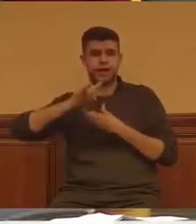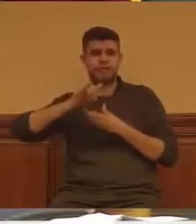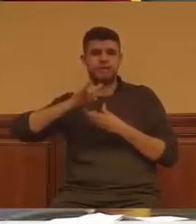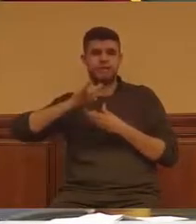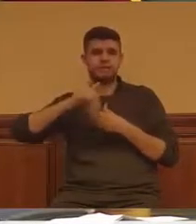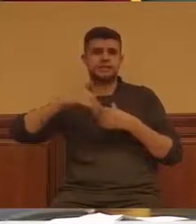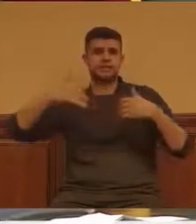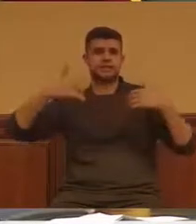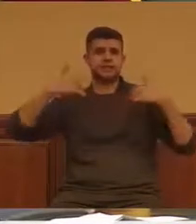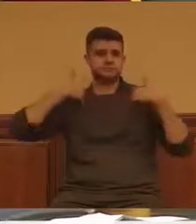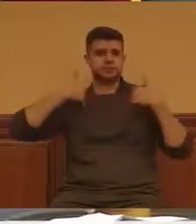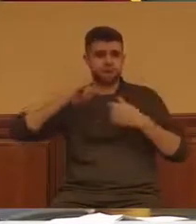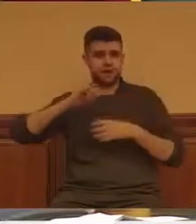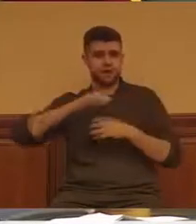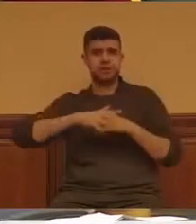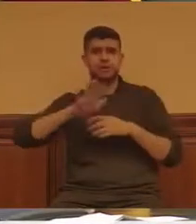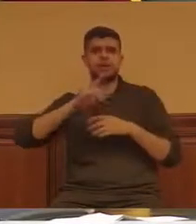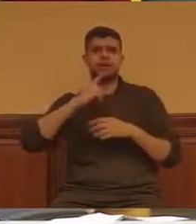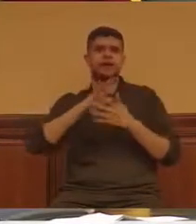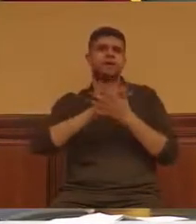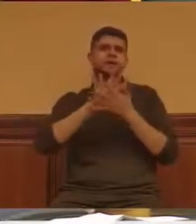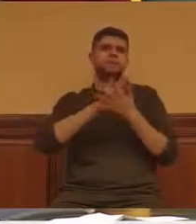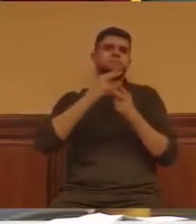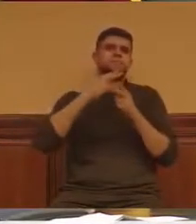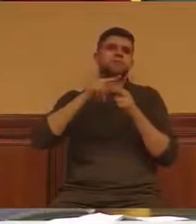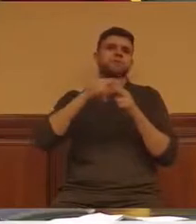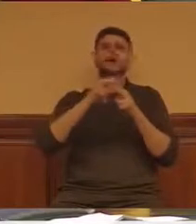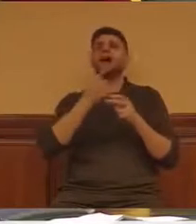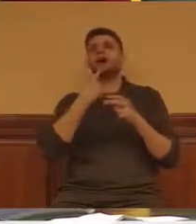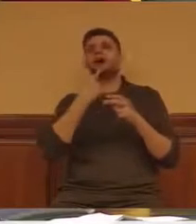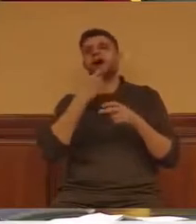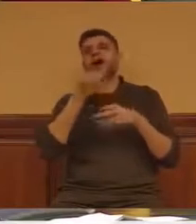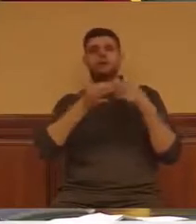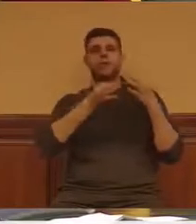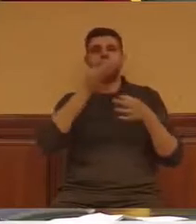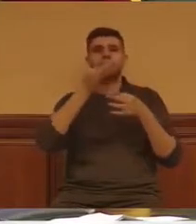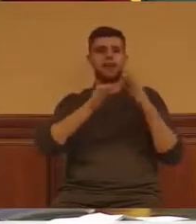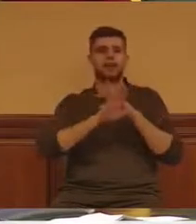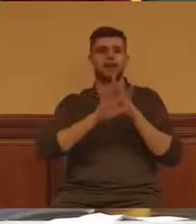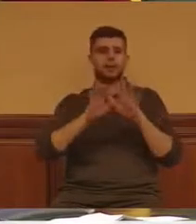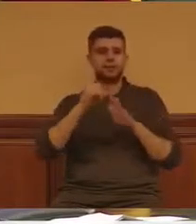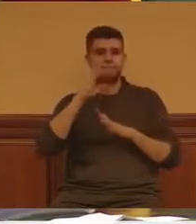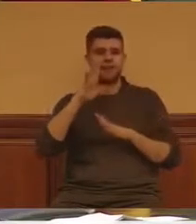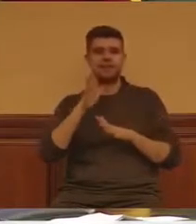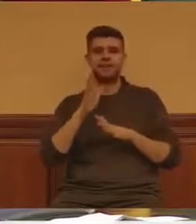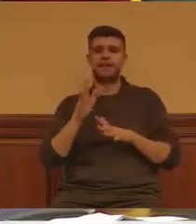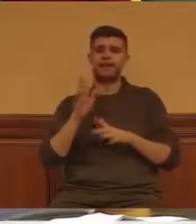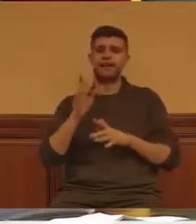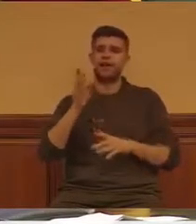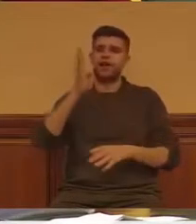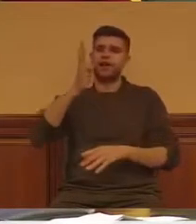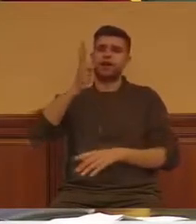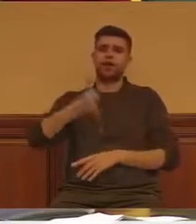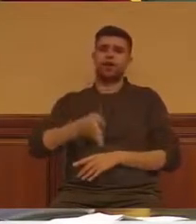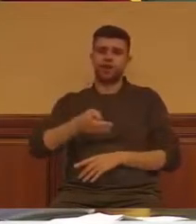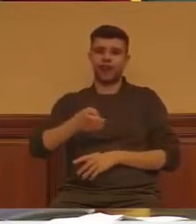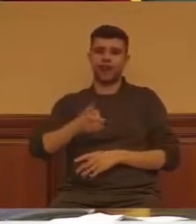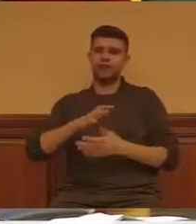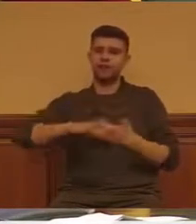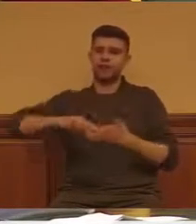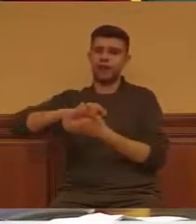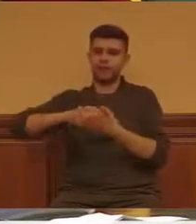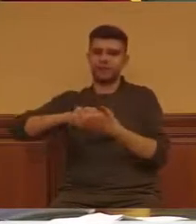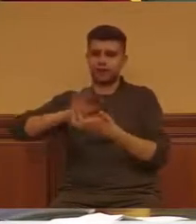porque da la impresión que más que condenar la violencia se pretende condenar a la izquierda, sino la política de la